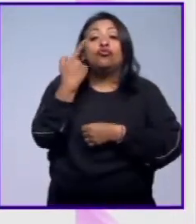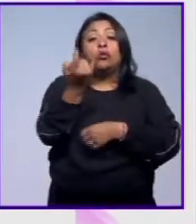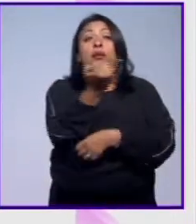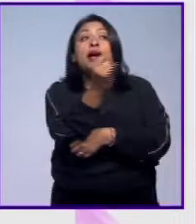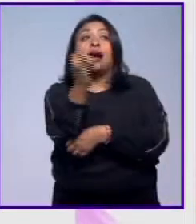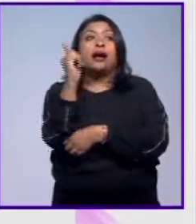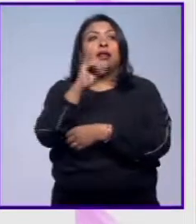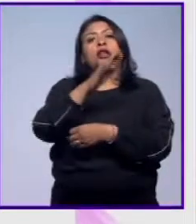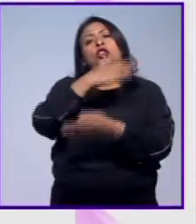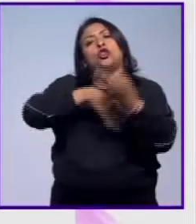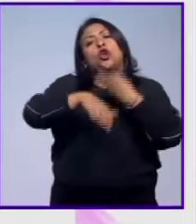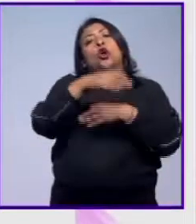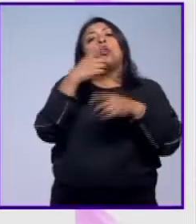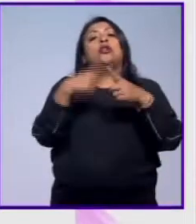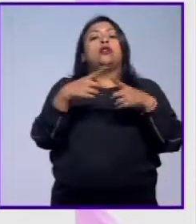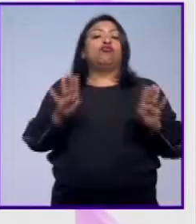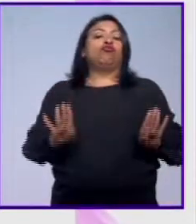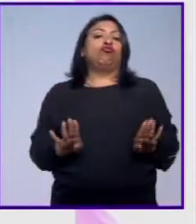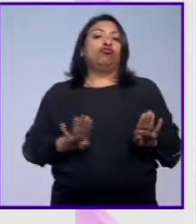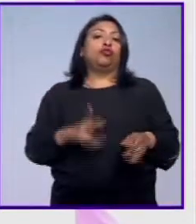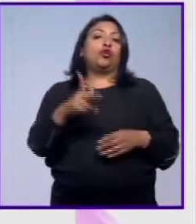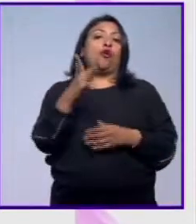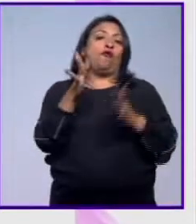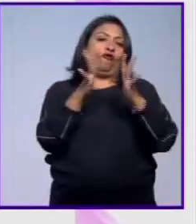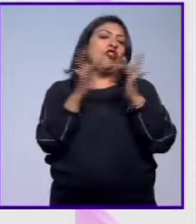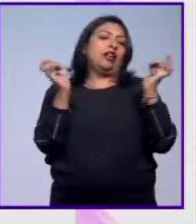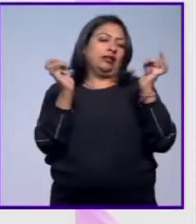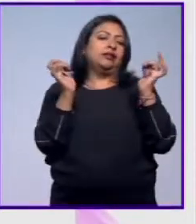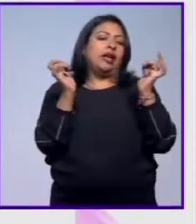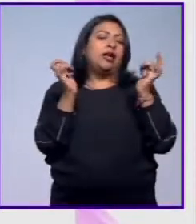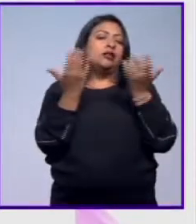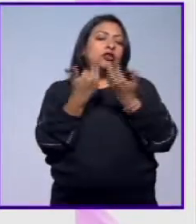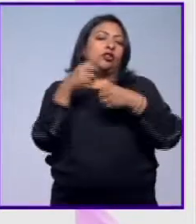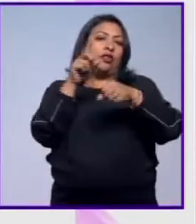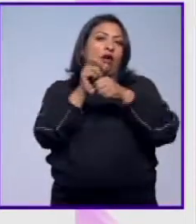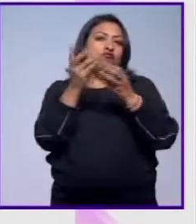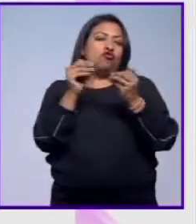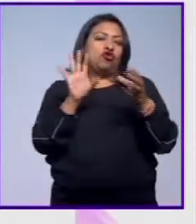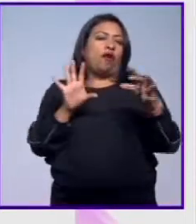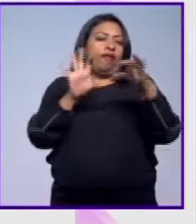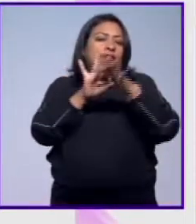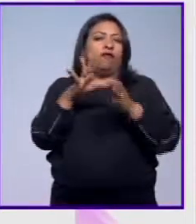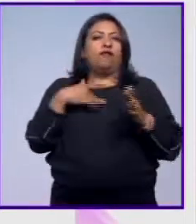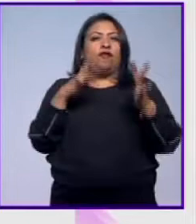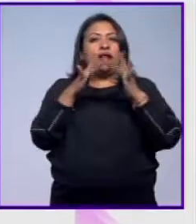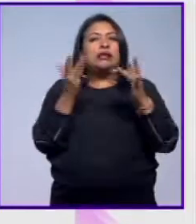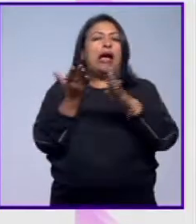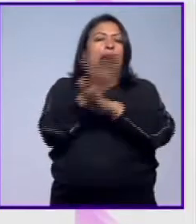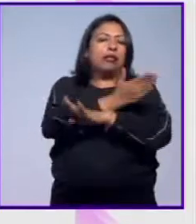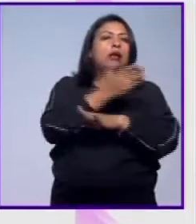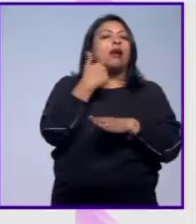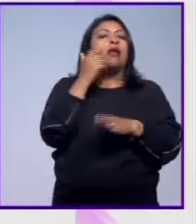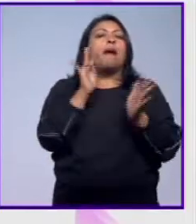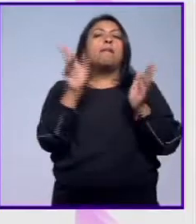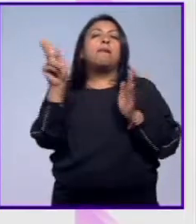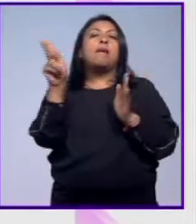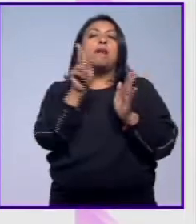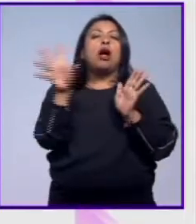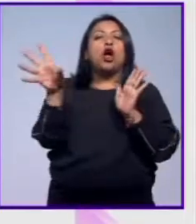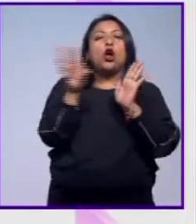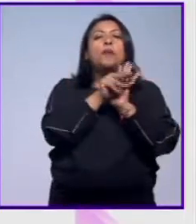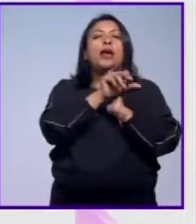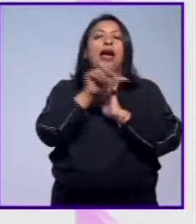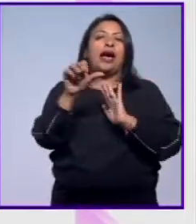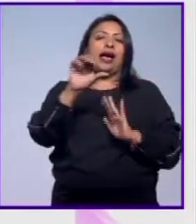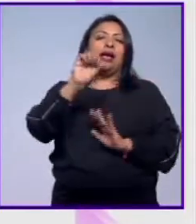jardines. Todo, desde luego, hecho al estilo francés. Es una sociedad muy afrancesada, la de la época, buscando imitar en gran medida a